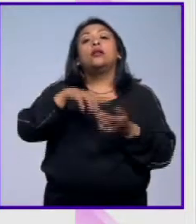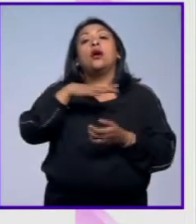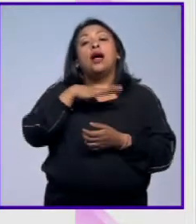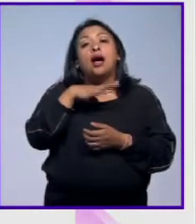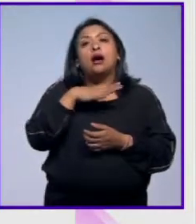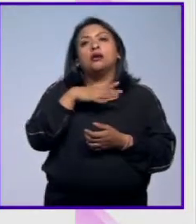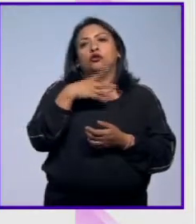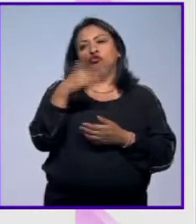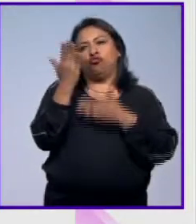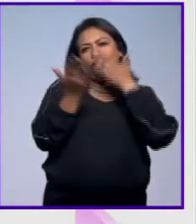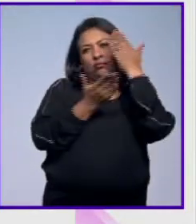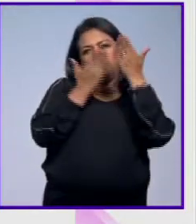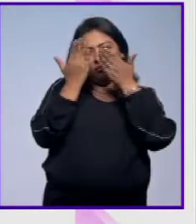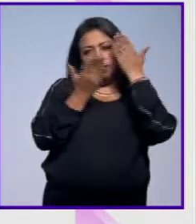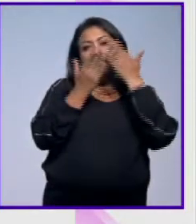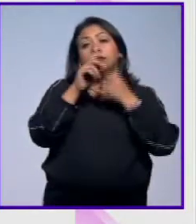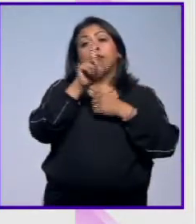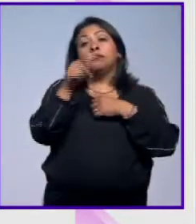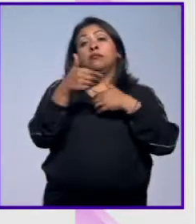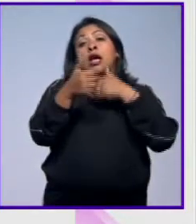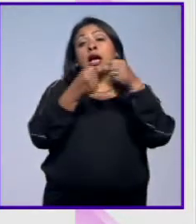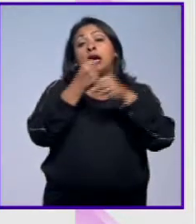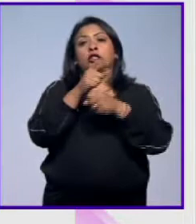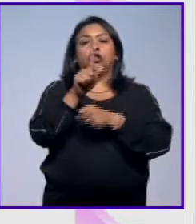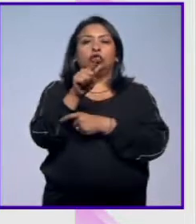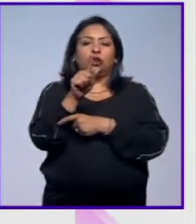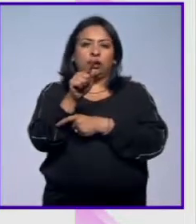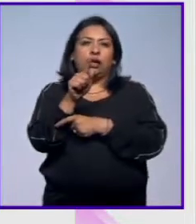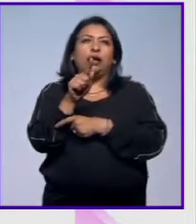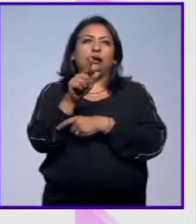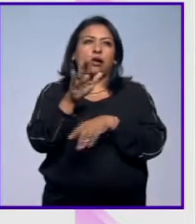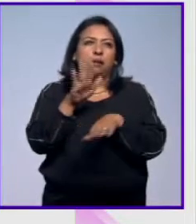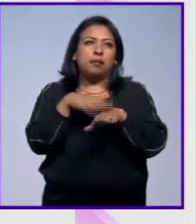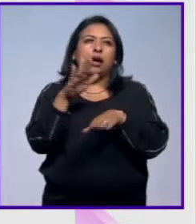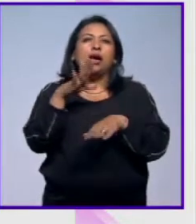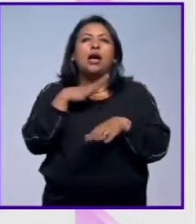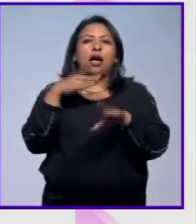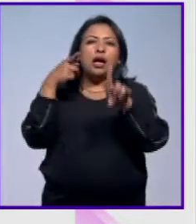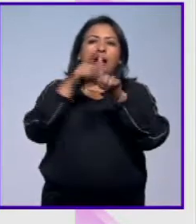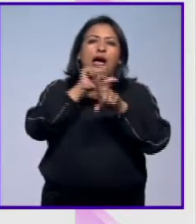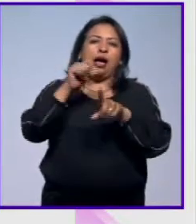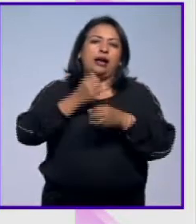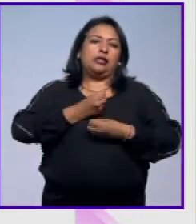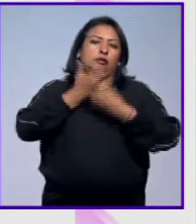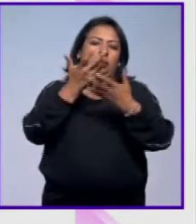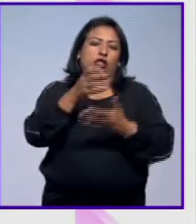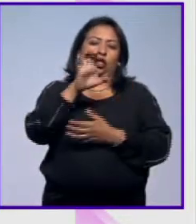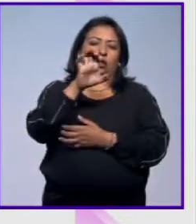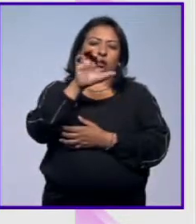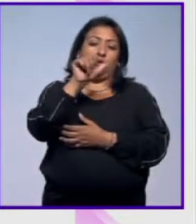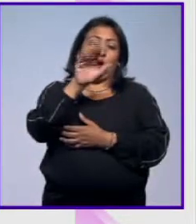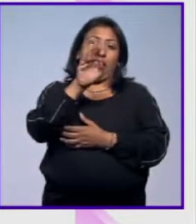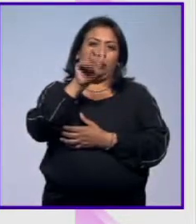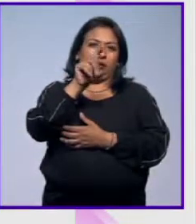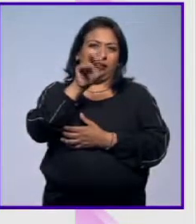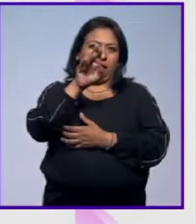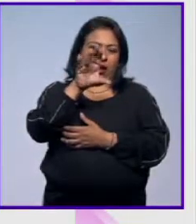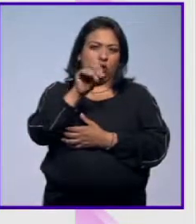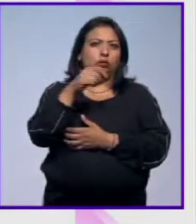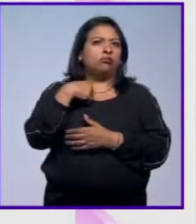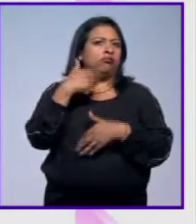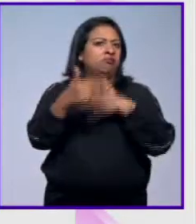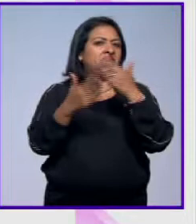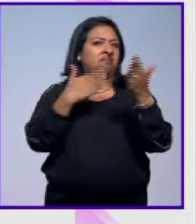su carrera y a partir de los 70 pues sobre todo se centró en el expresionismo abstracto y siguió